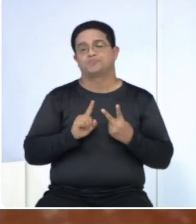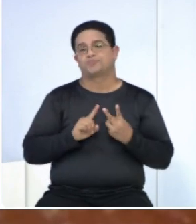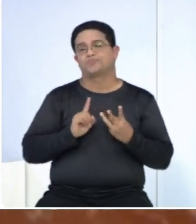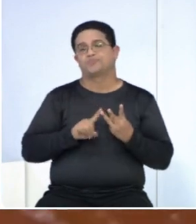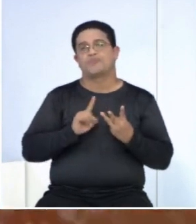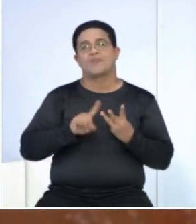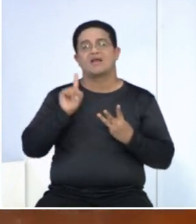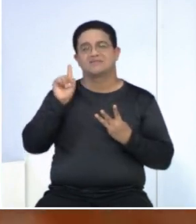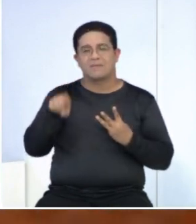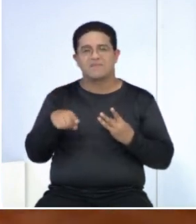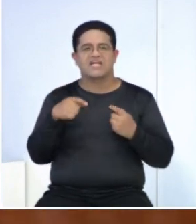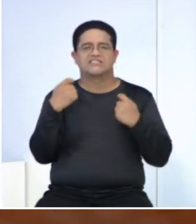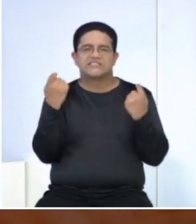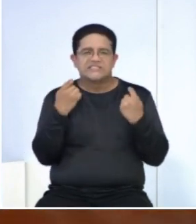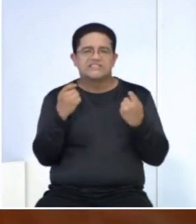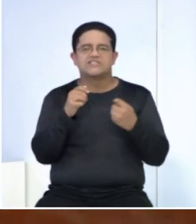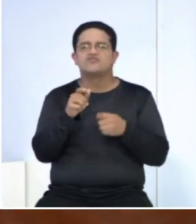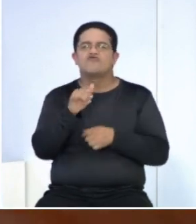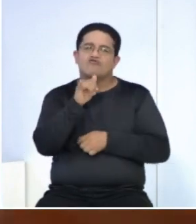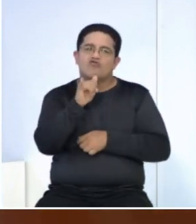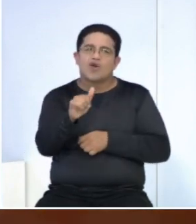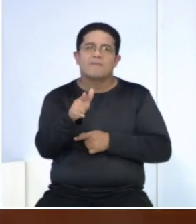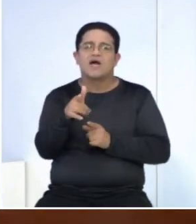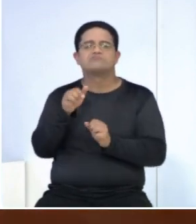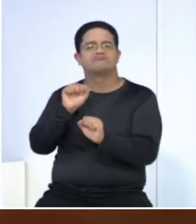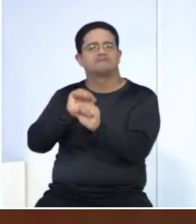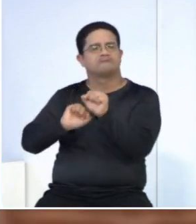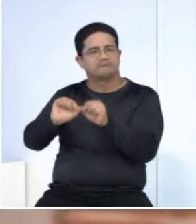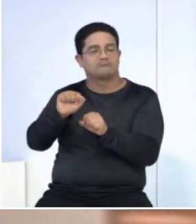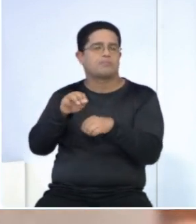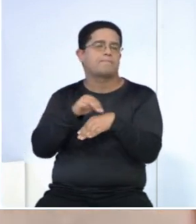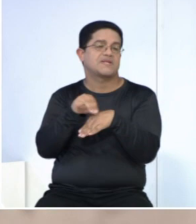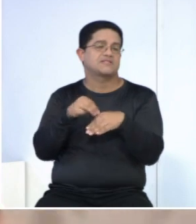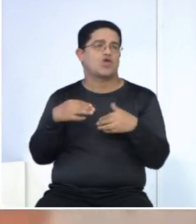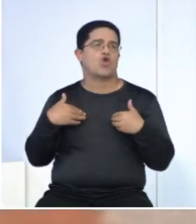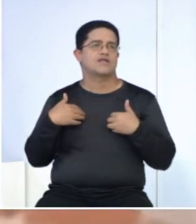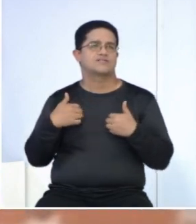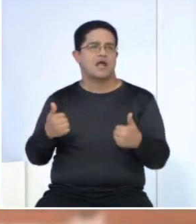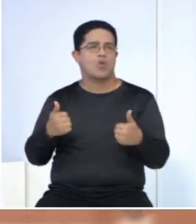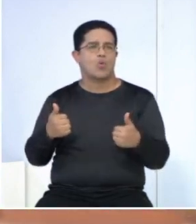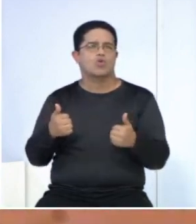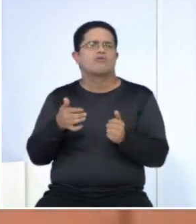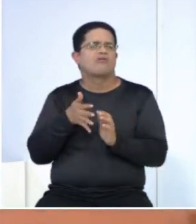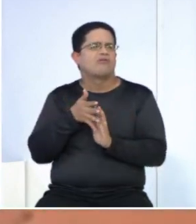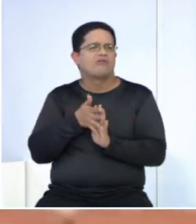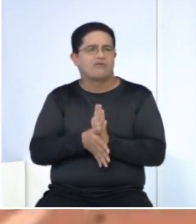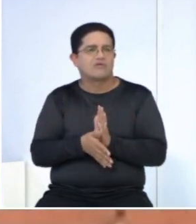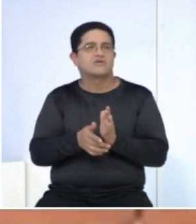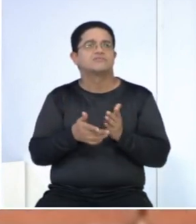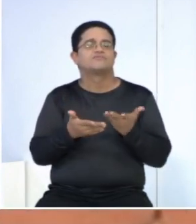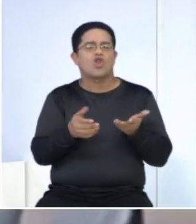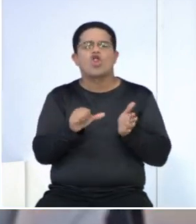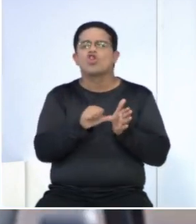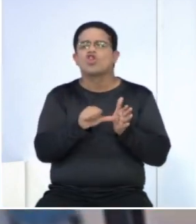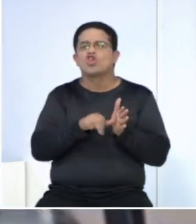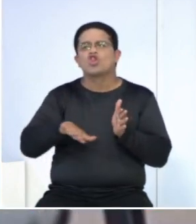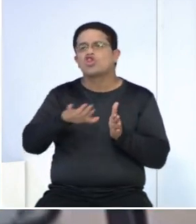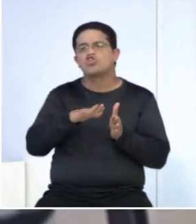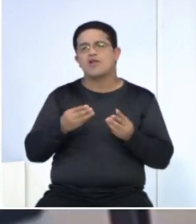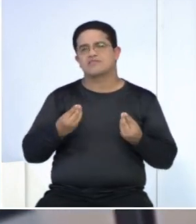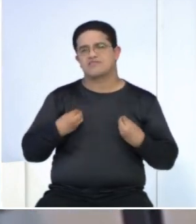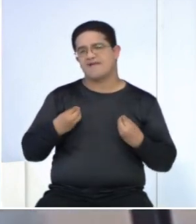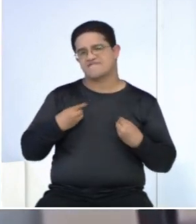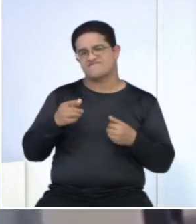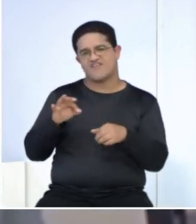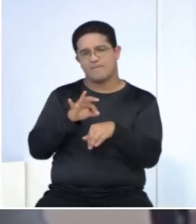publicó una campaña informativa y de prevención del Ministerio de Salud, en la que se destacan los lugares que podrían convertirse en un